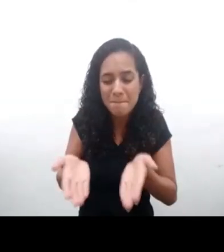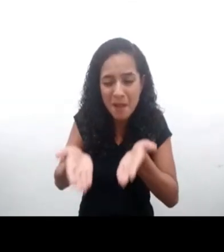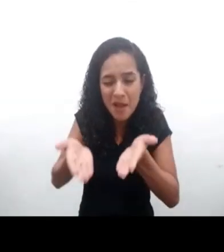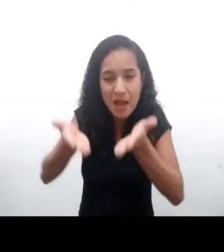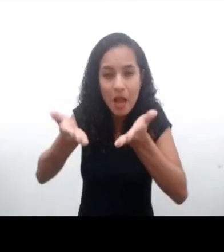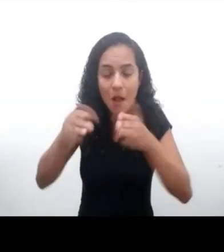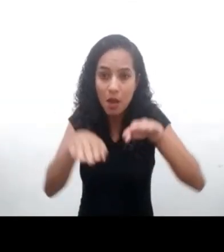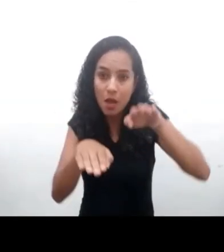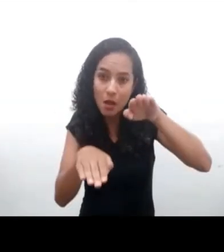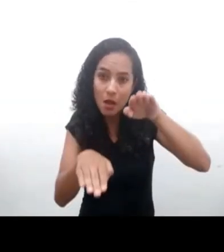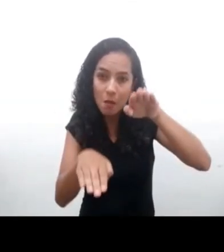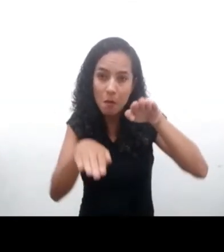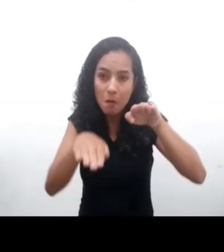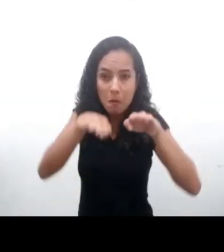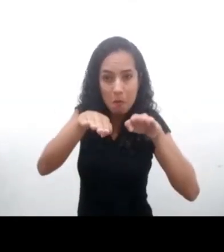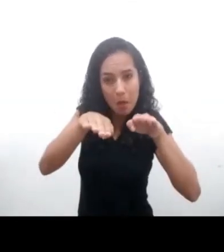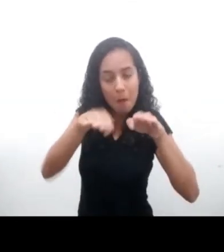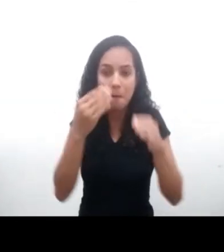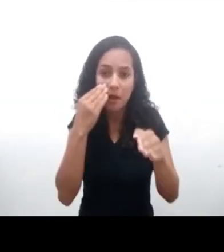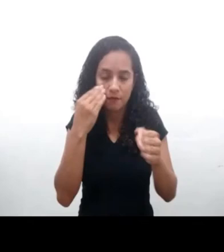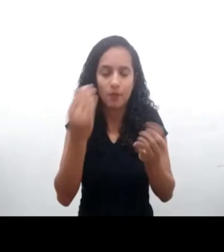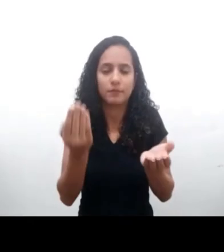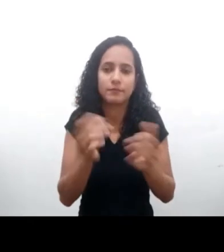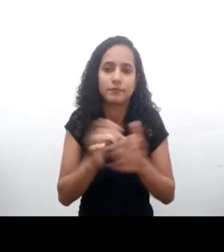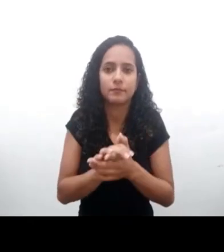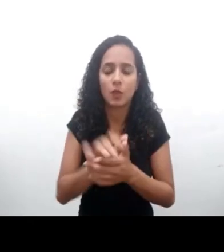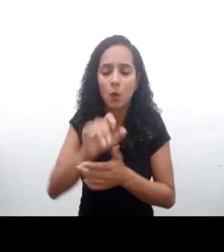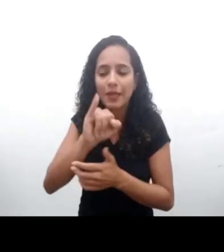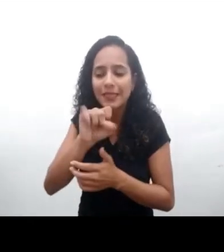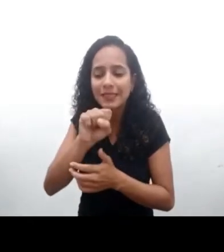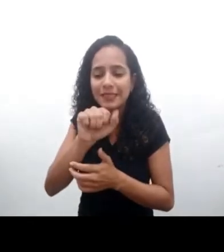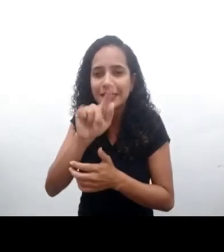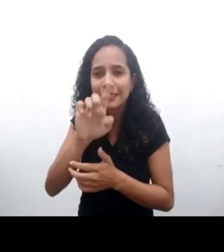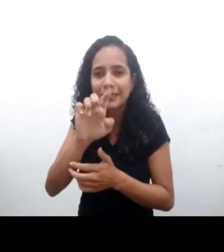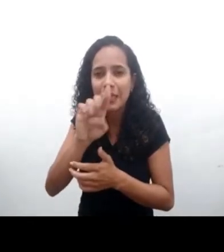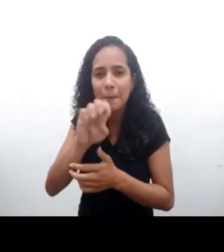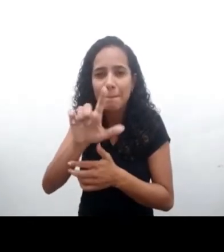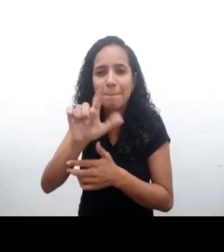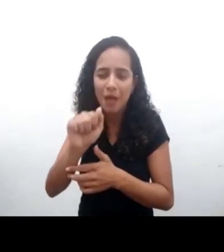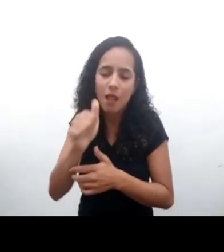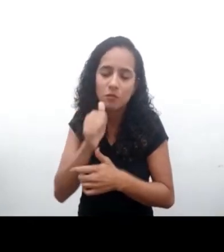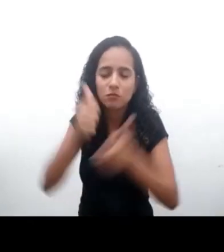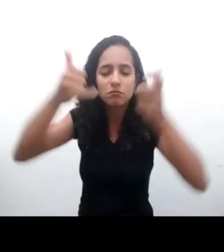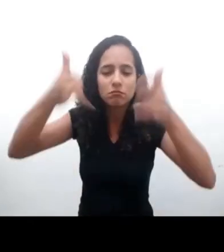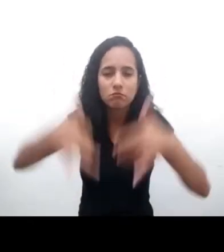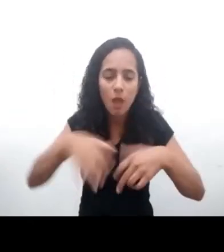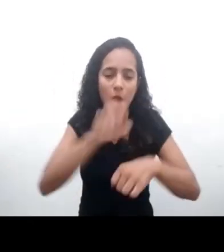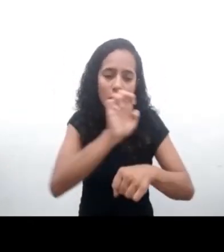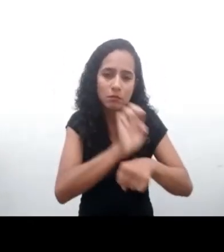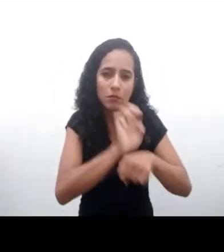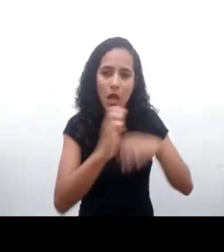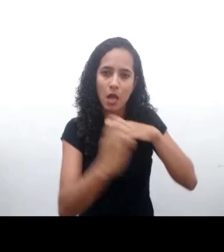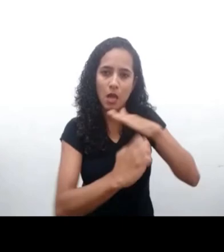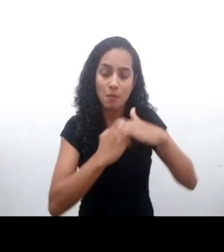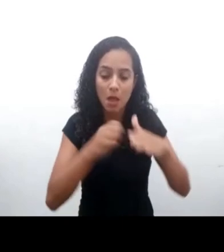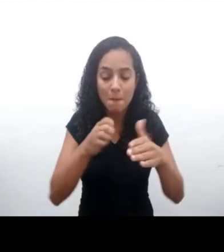planteaba Isabela también, sobre el rol que le compete a los estados y a las empresas para promover el entorno digital y respetar los derechos de niños